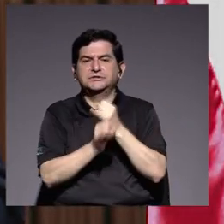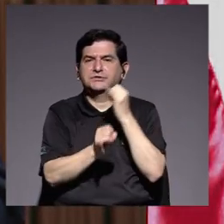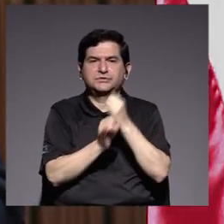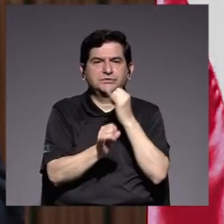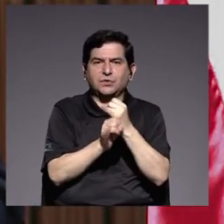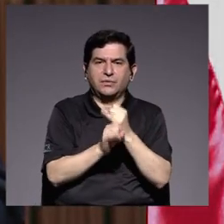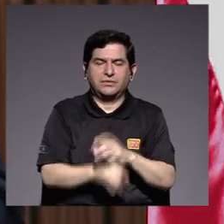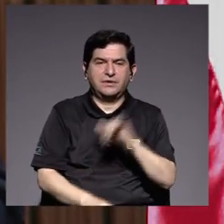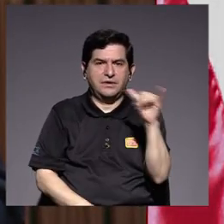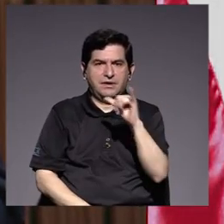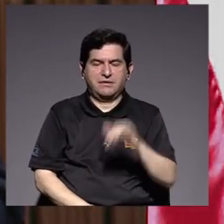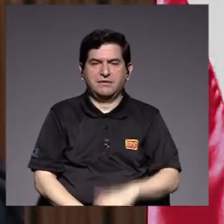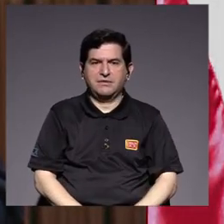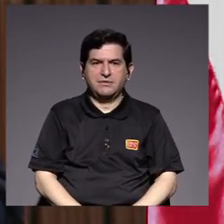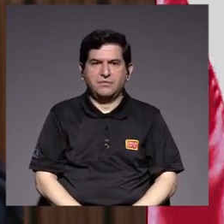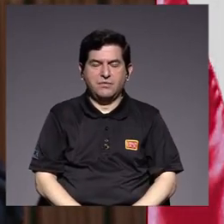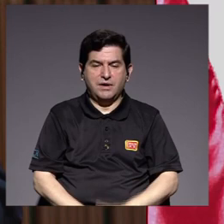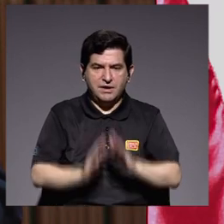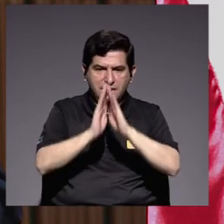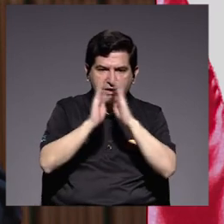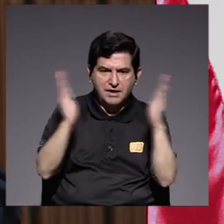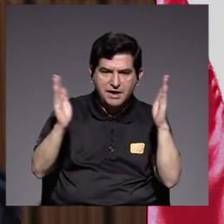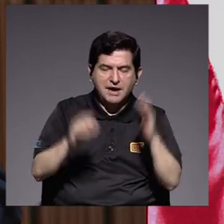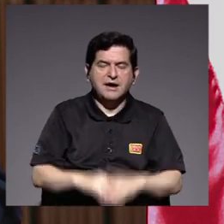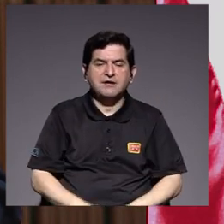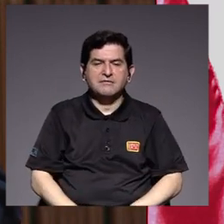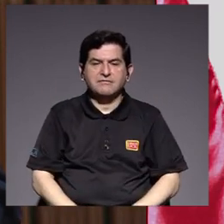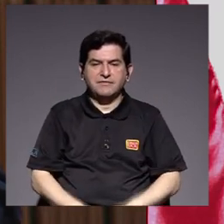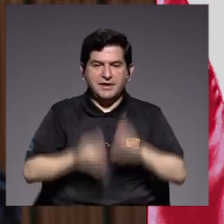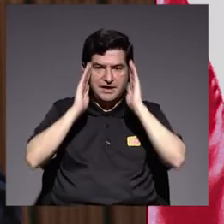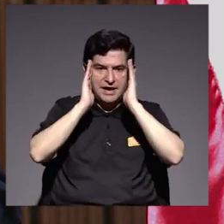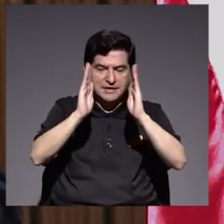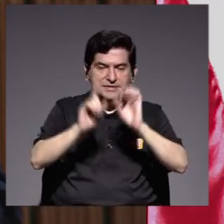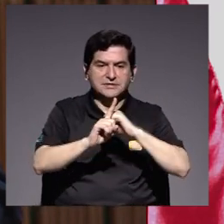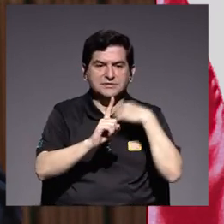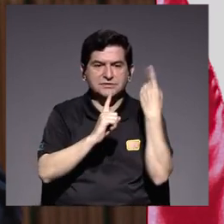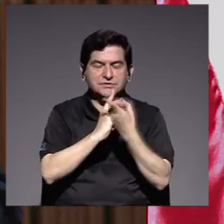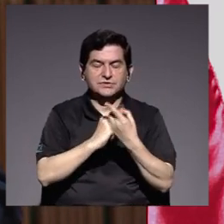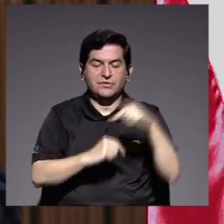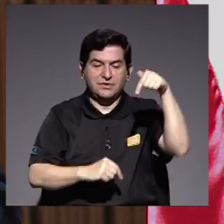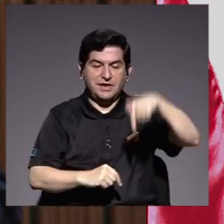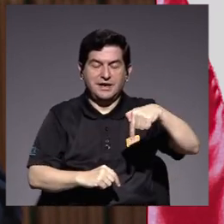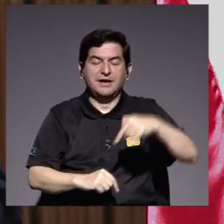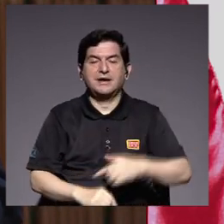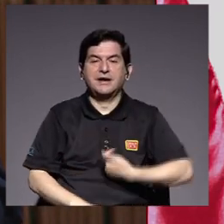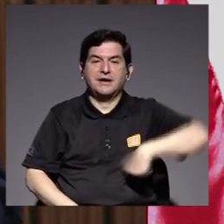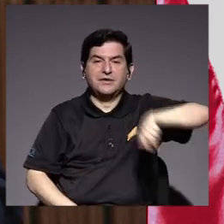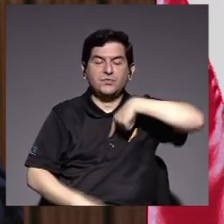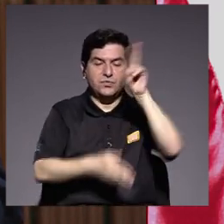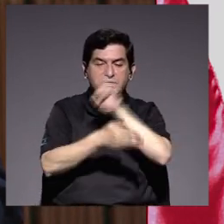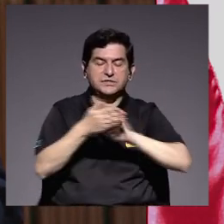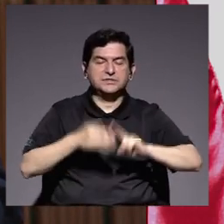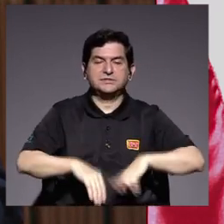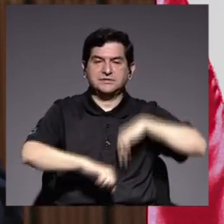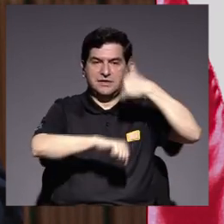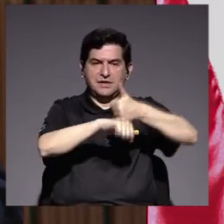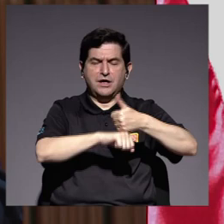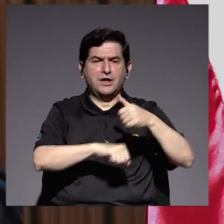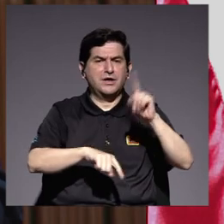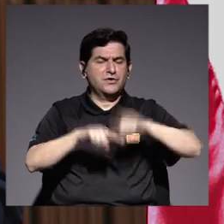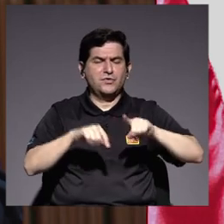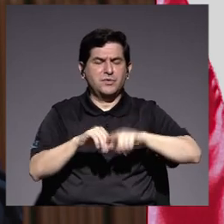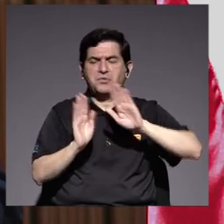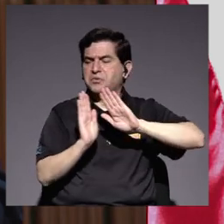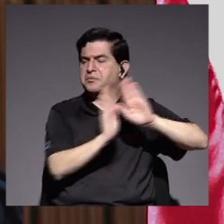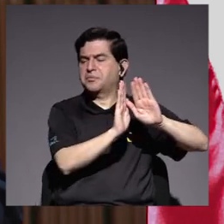sino que también abra los ojos hacia la sociedad en la que nuestra universidad se asienta no es posible ser indiferente